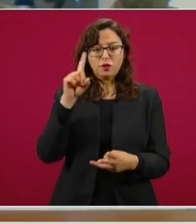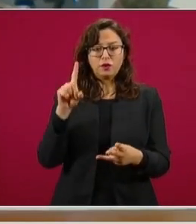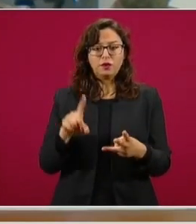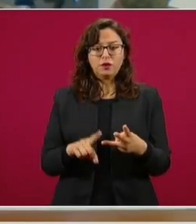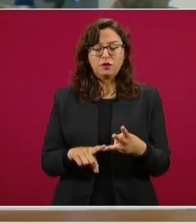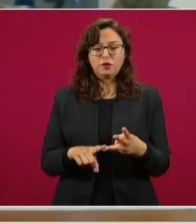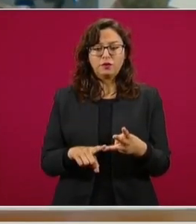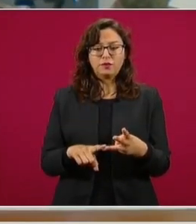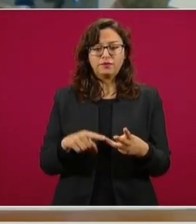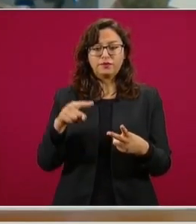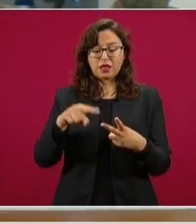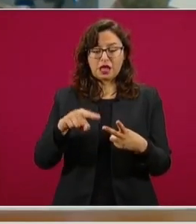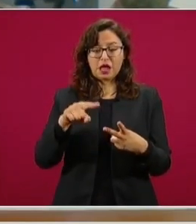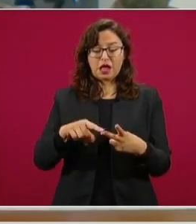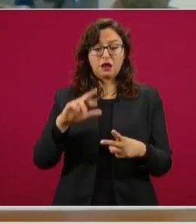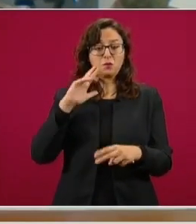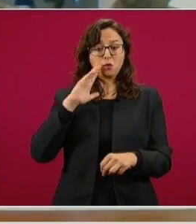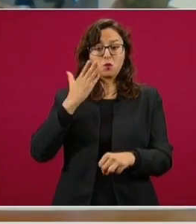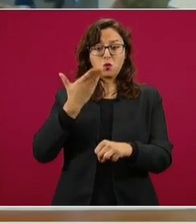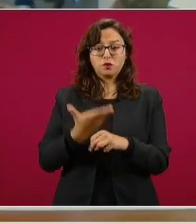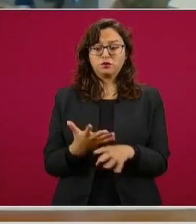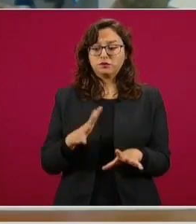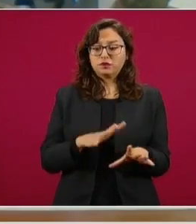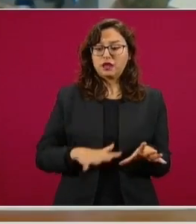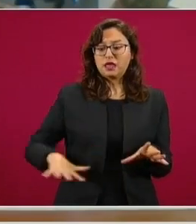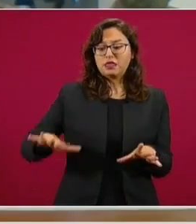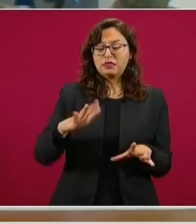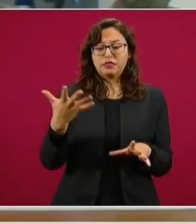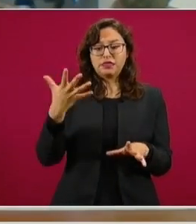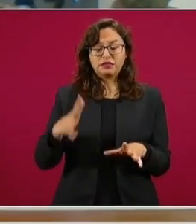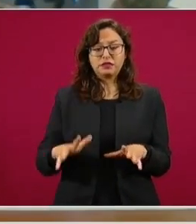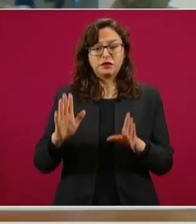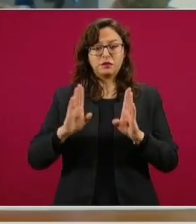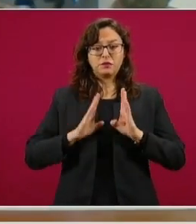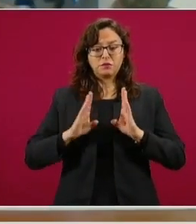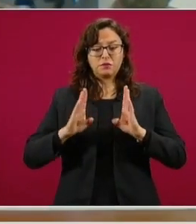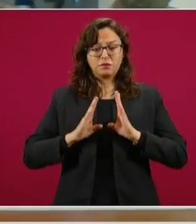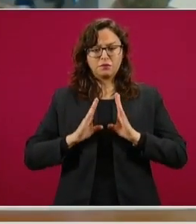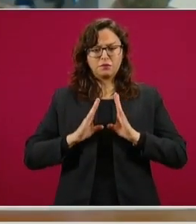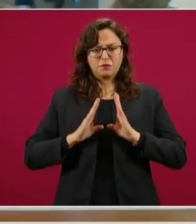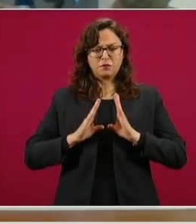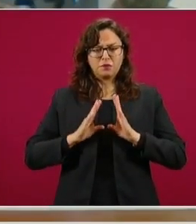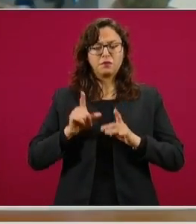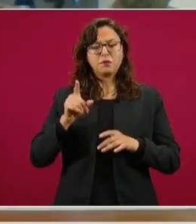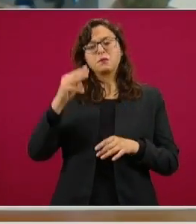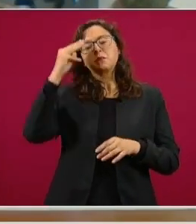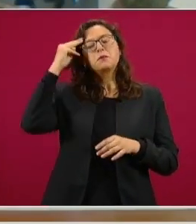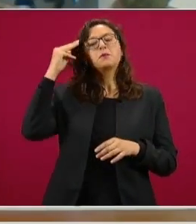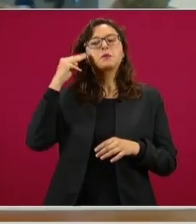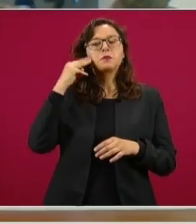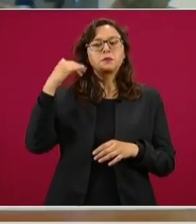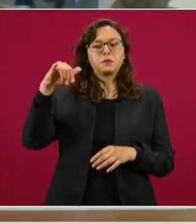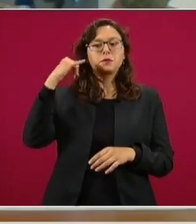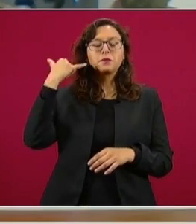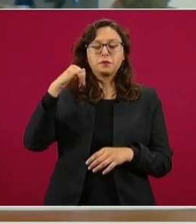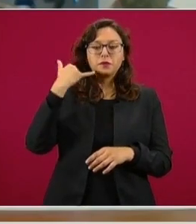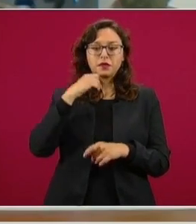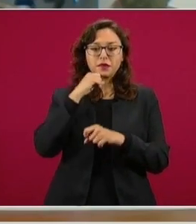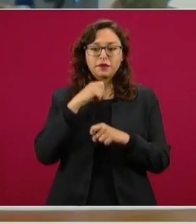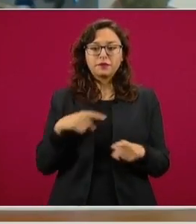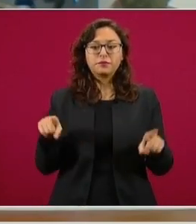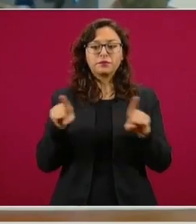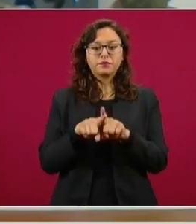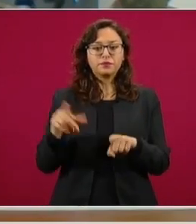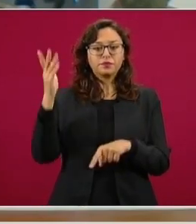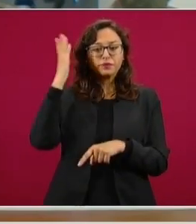comandante de la décima zona militar con base en Mérida, Yucatán, el almirante